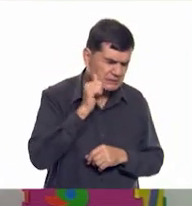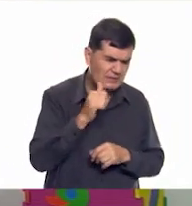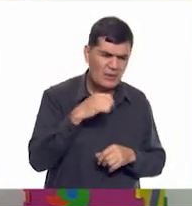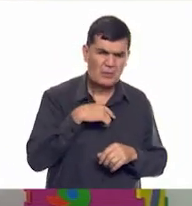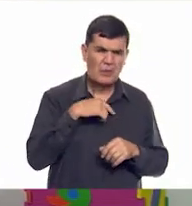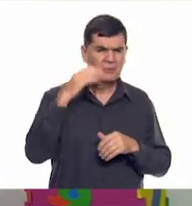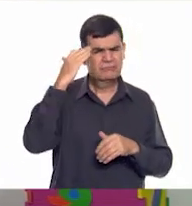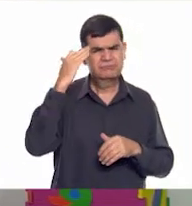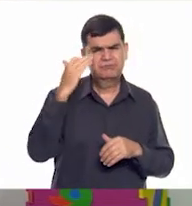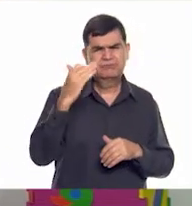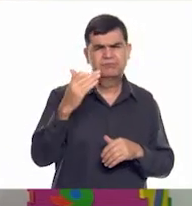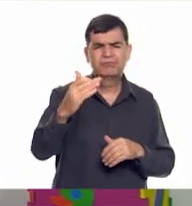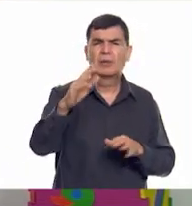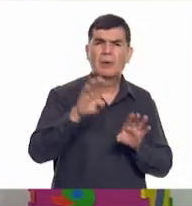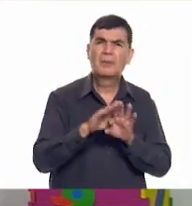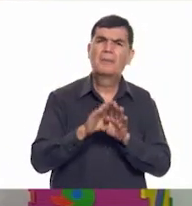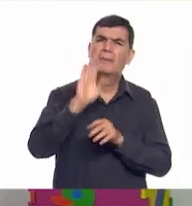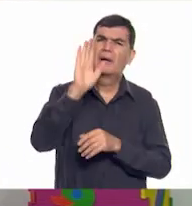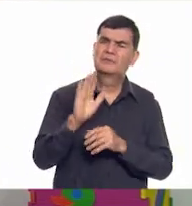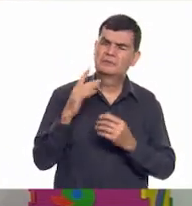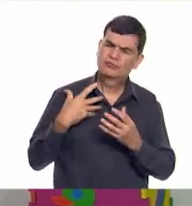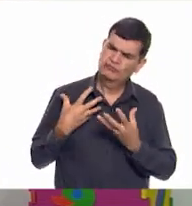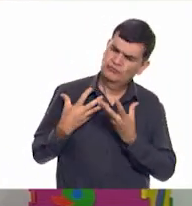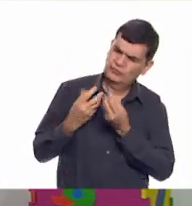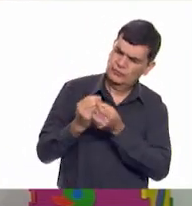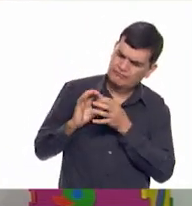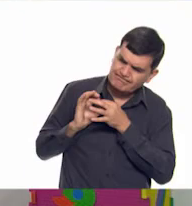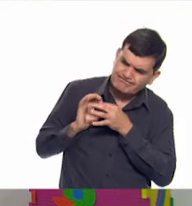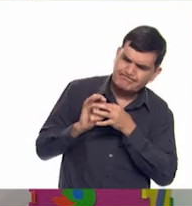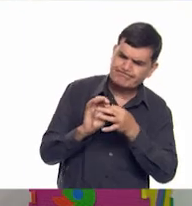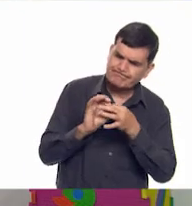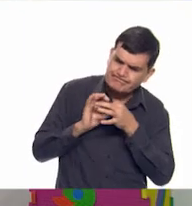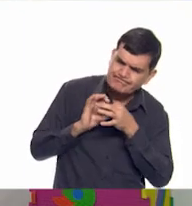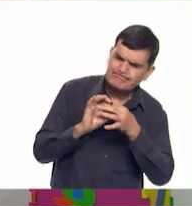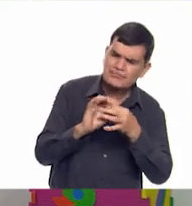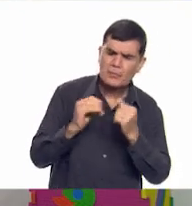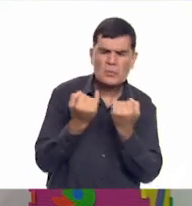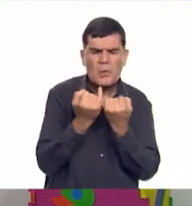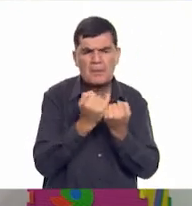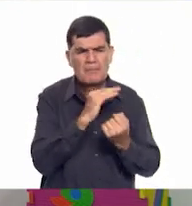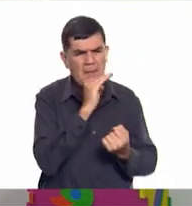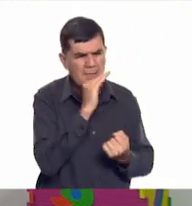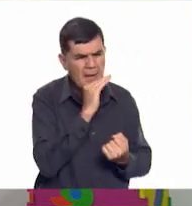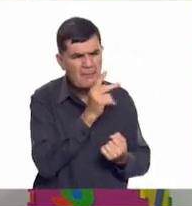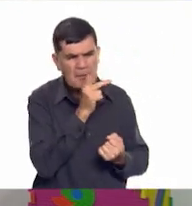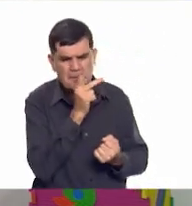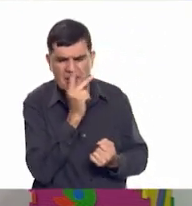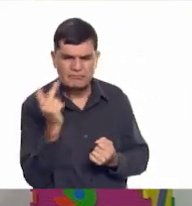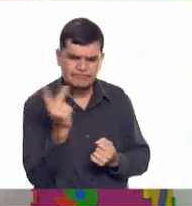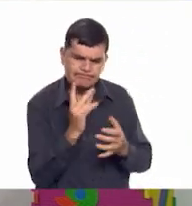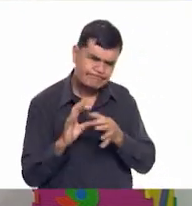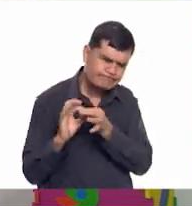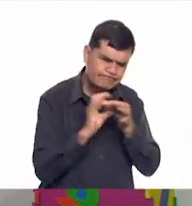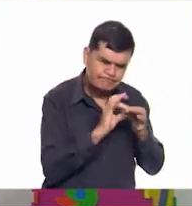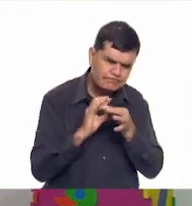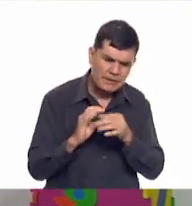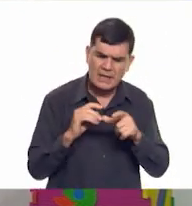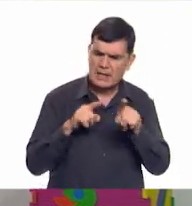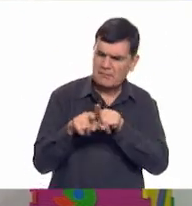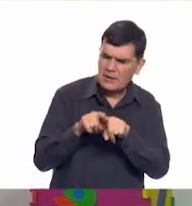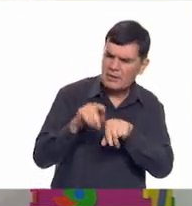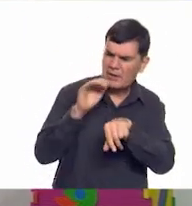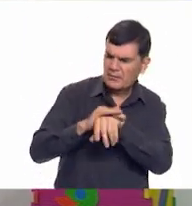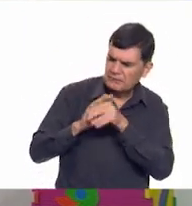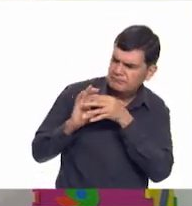como si hubiéramos empezado a recorrer un camino juntos. Así como mi mamá, con mi papá, con mis hermanos, con mis